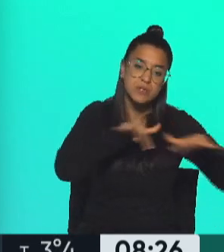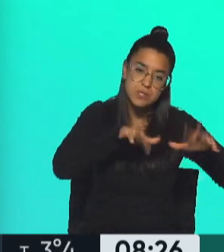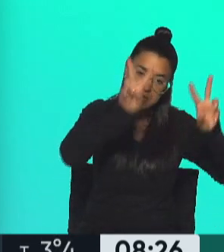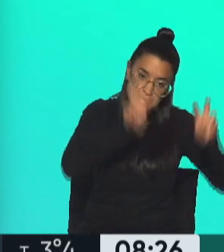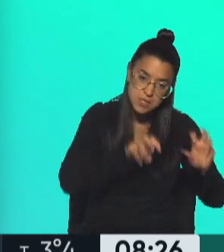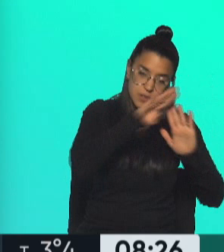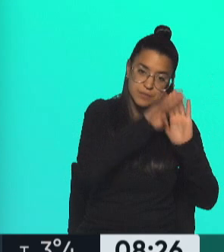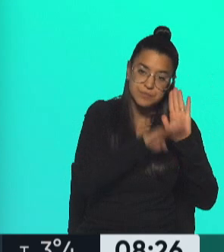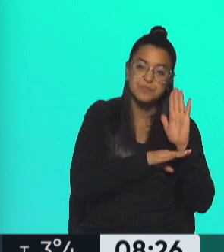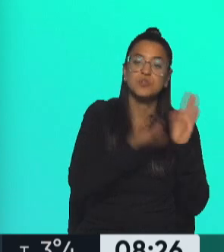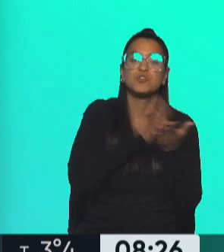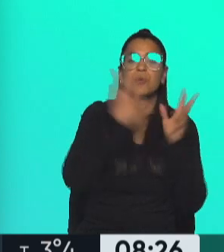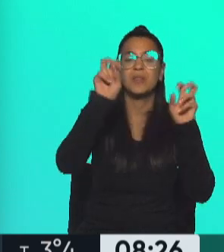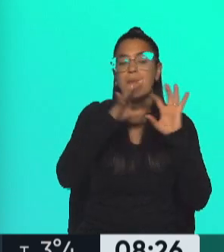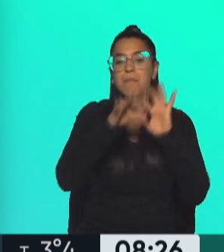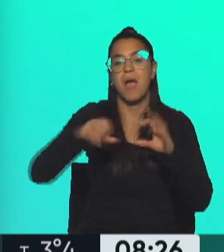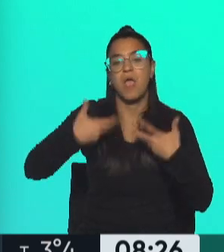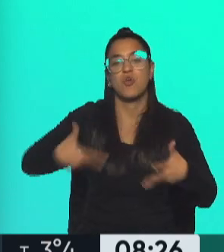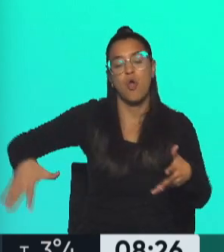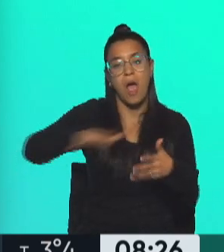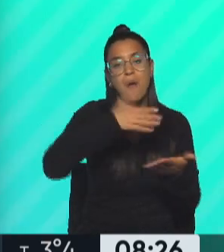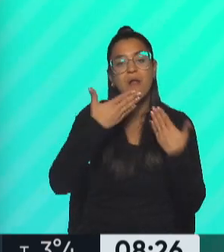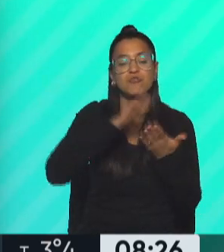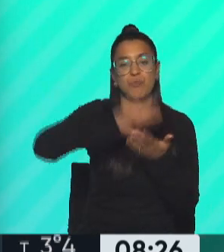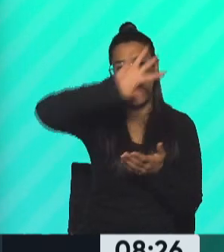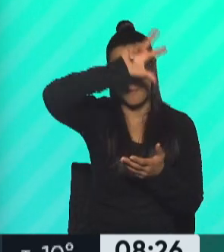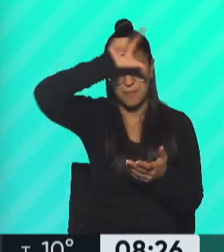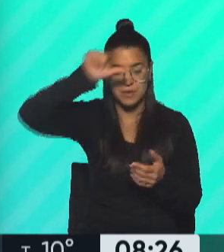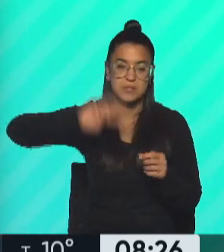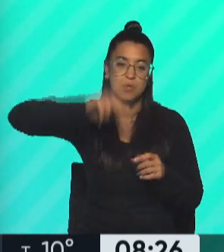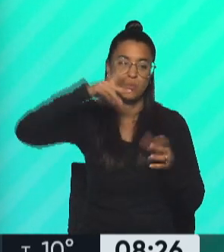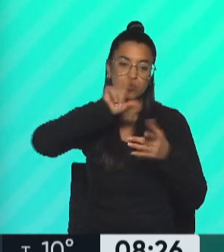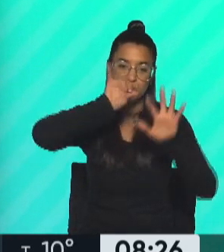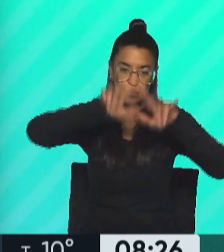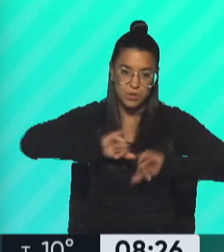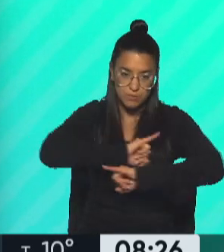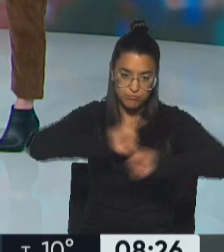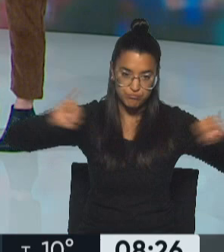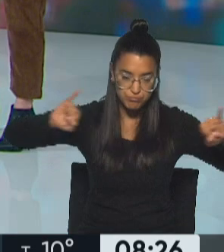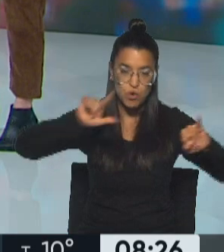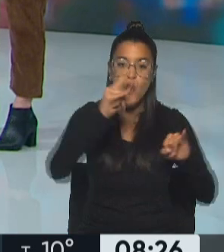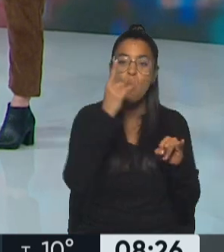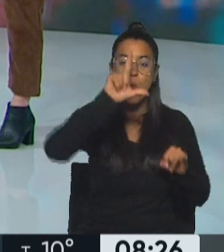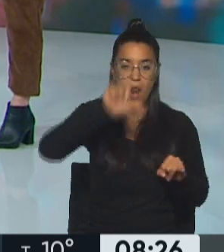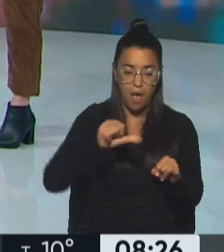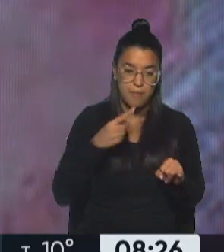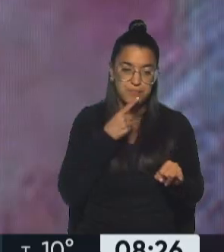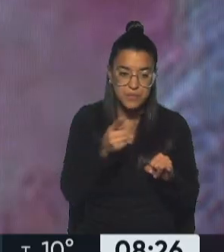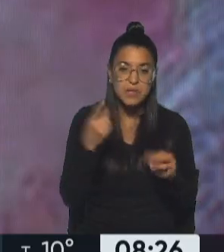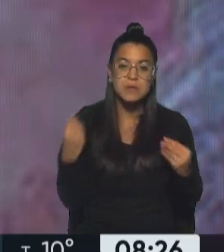ecológica, ¿no? Y hablaron de la Amazonía. Vamos a compartir el segundo tuit de Lula en donde justamente